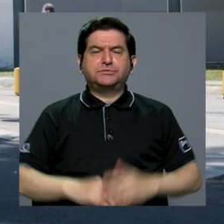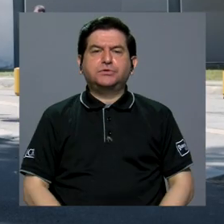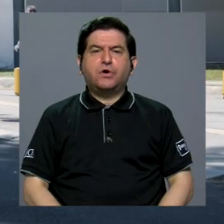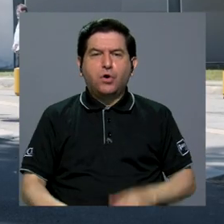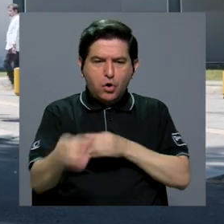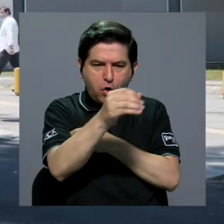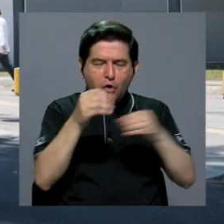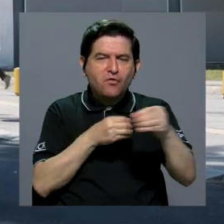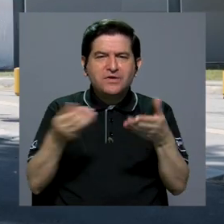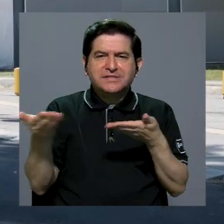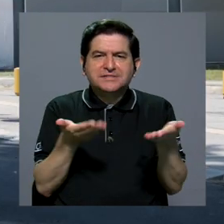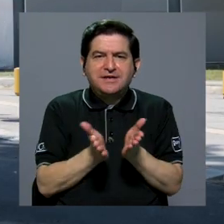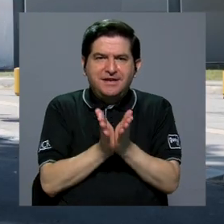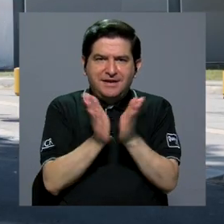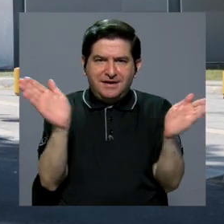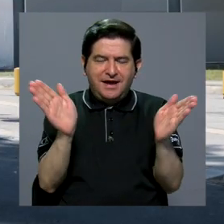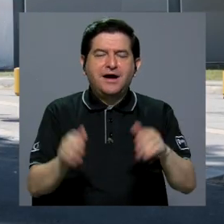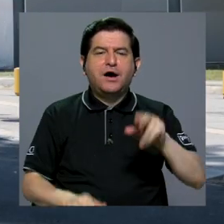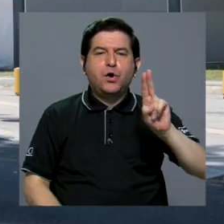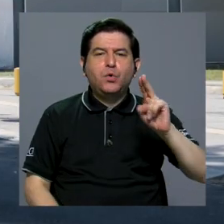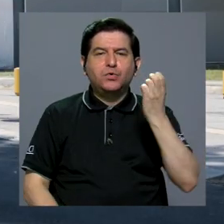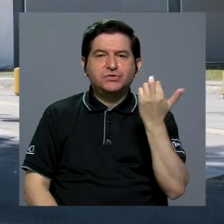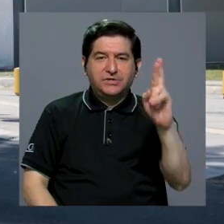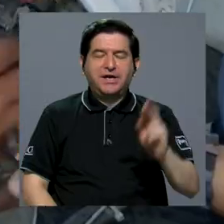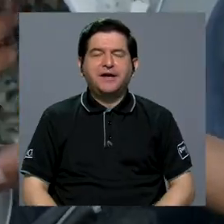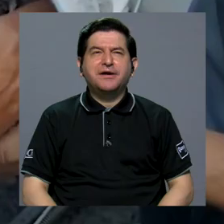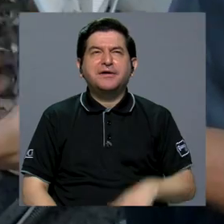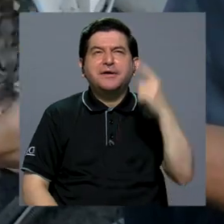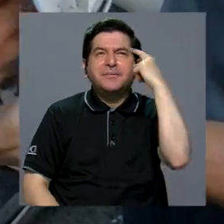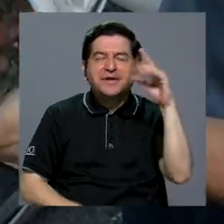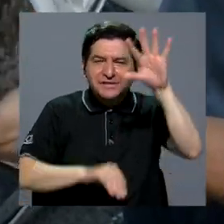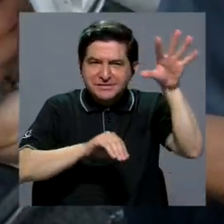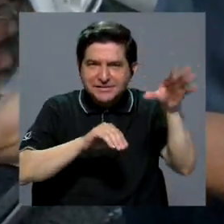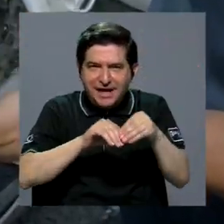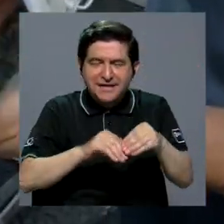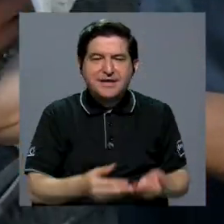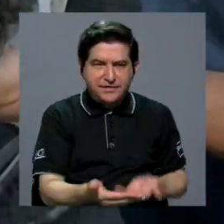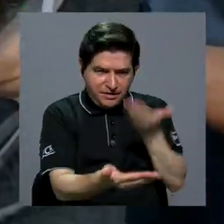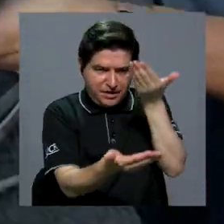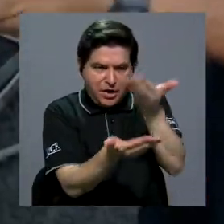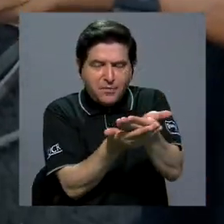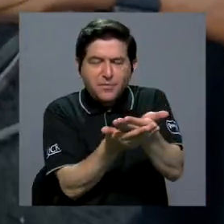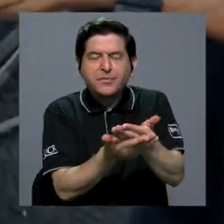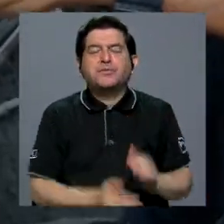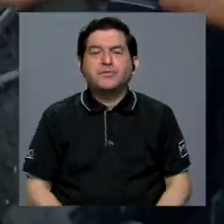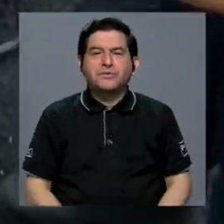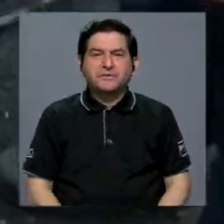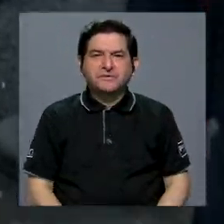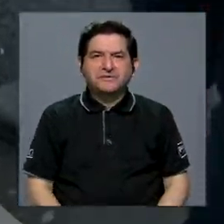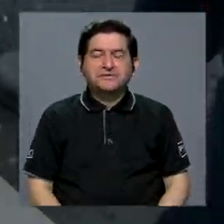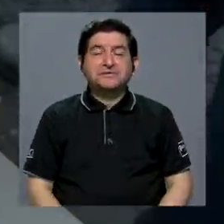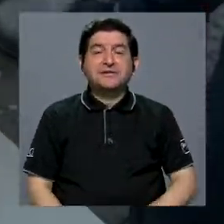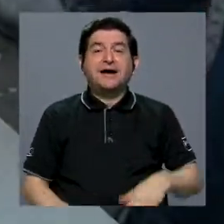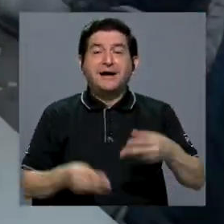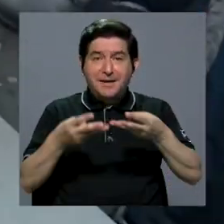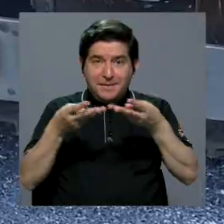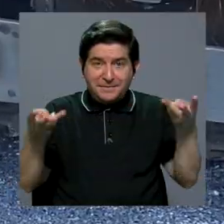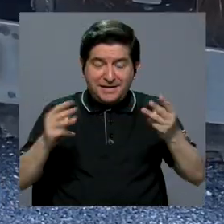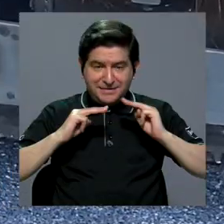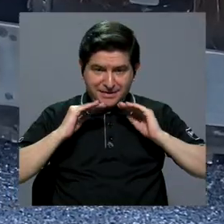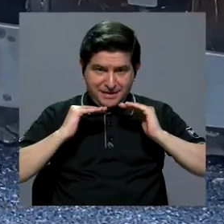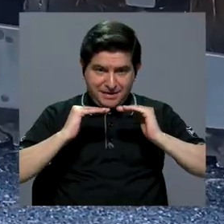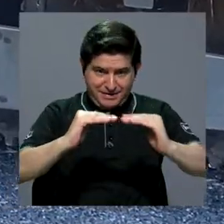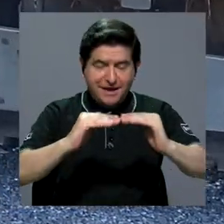la Oficina de Servicios Generales de la UCR prevé incorporar en los carteles de licitación que el asfalto que se